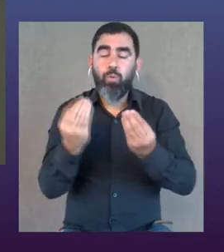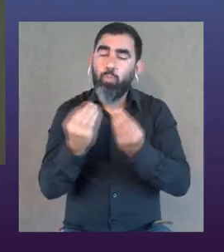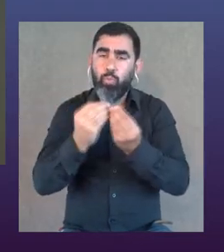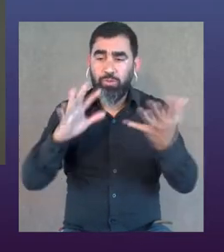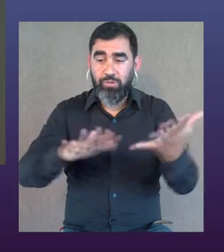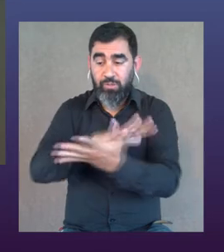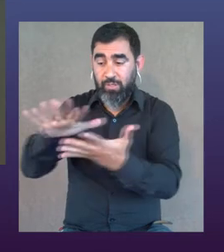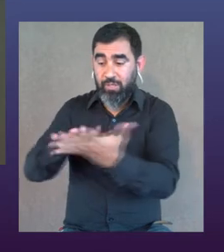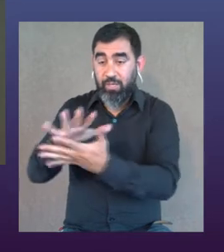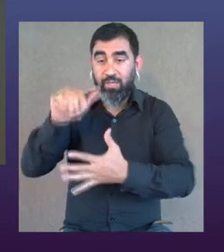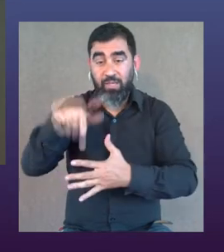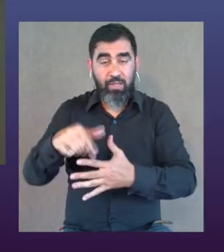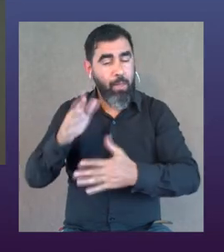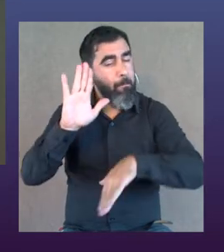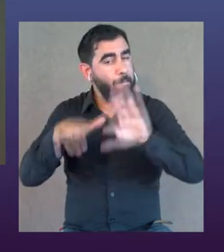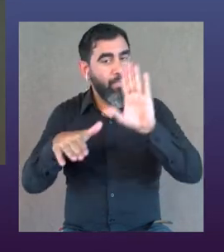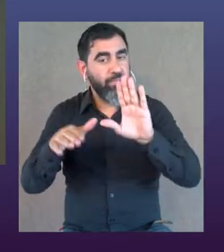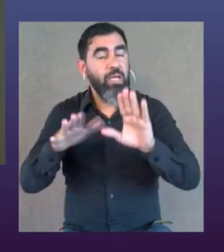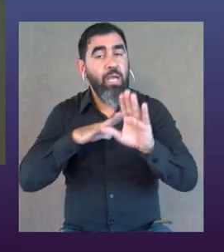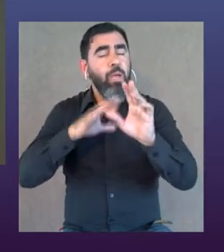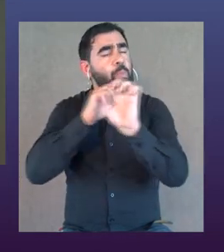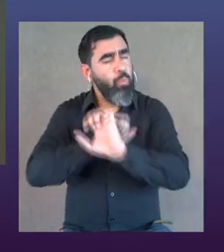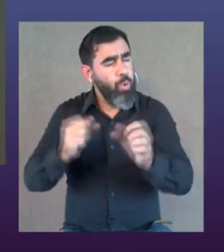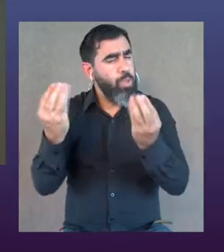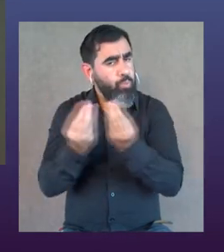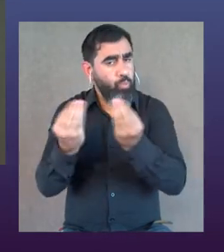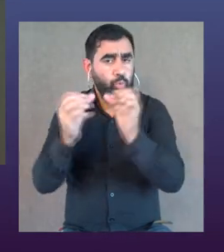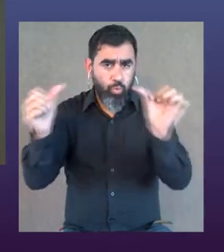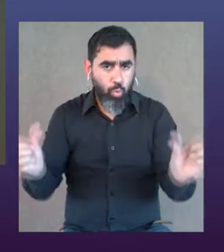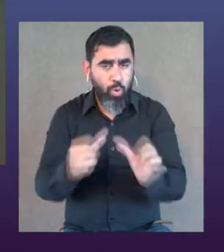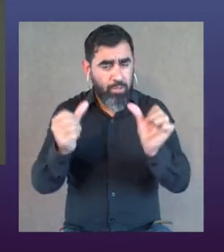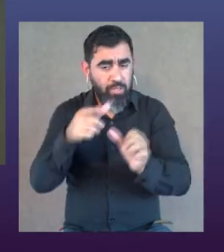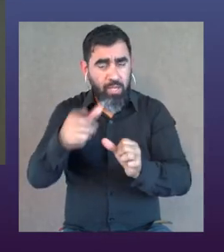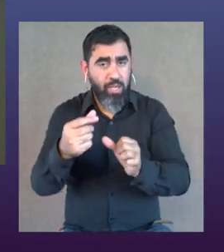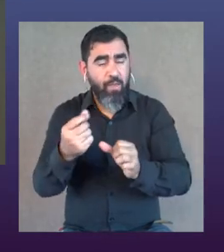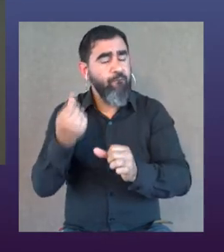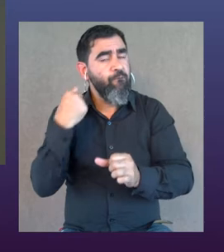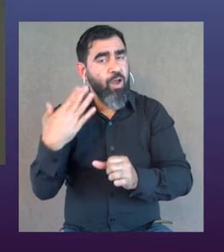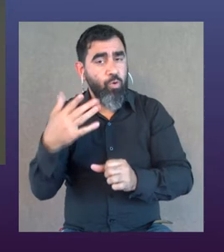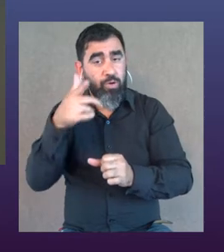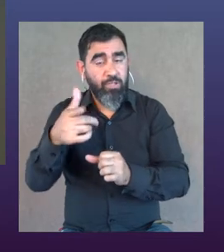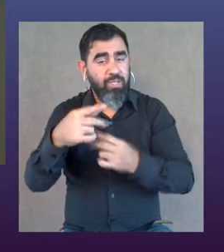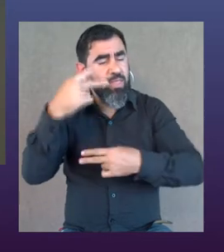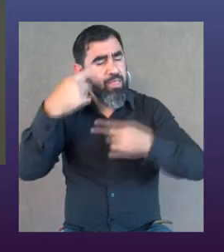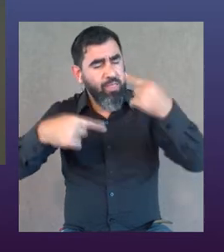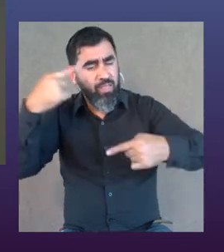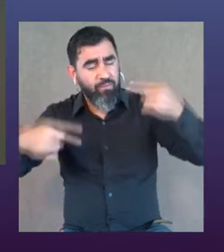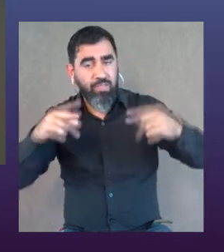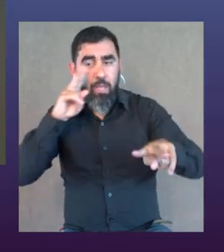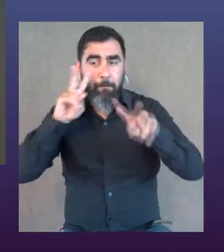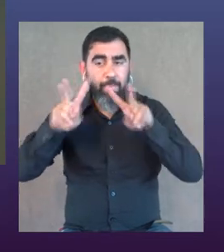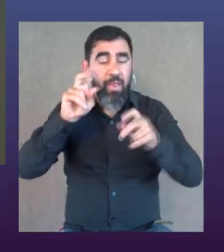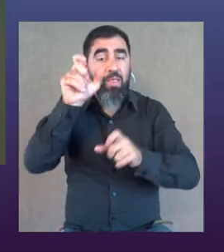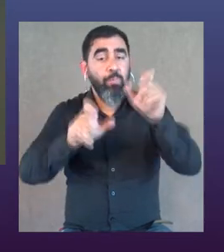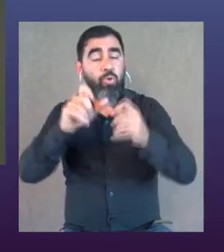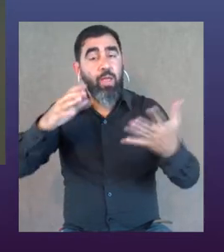que yo creo que en muchas áreas, en muchas áreas, y en esta especialmente, hay un potencial enorme para capitalizar la riqueza en esa